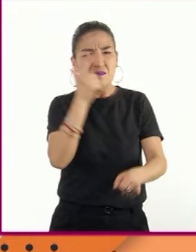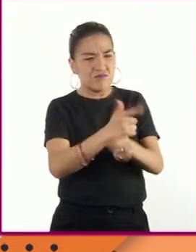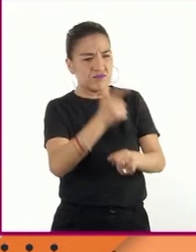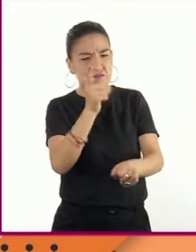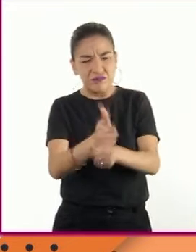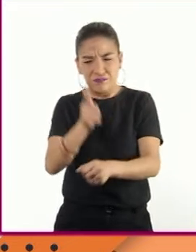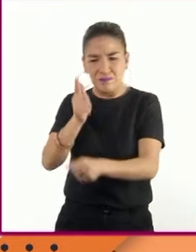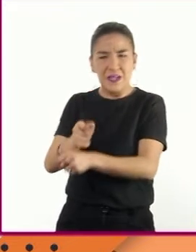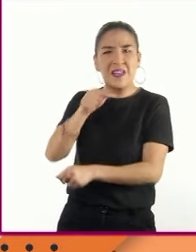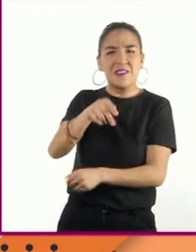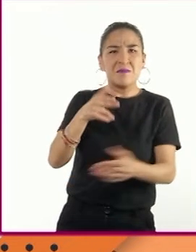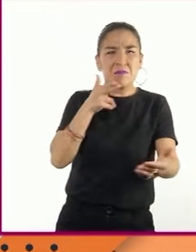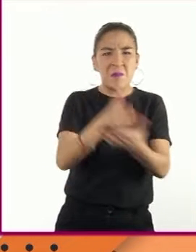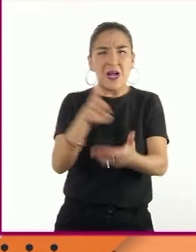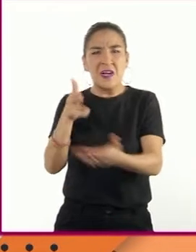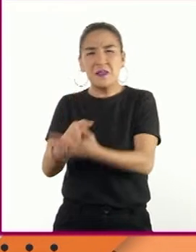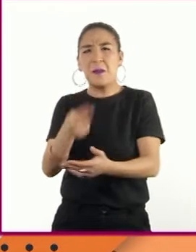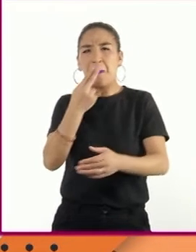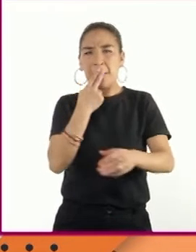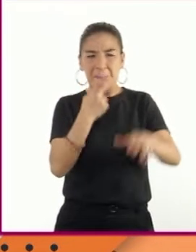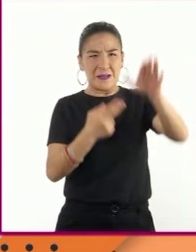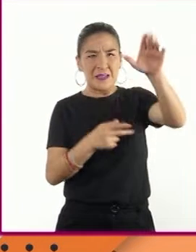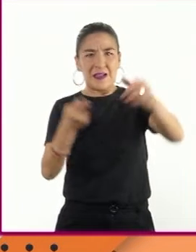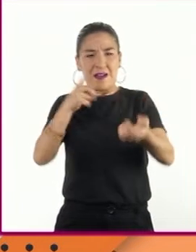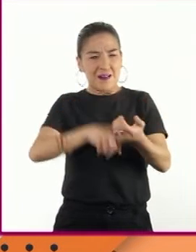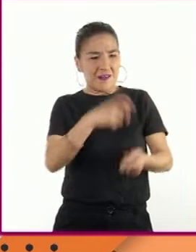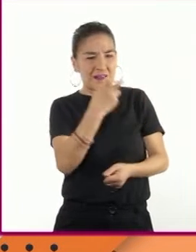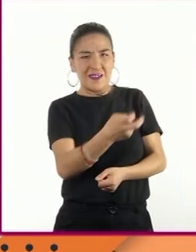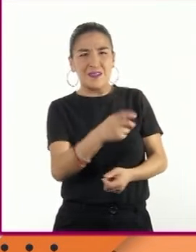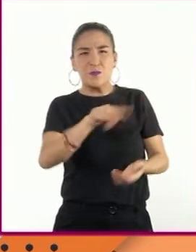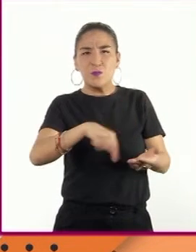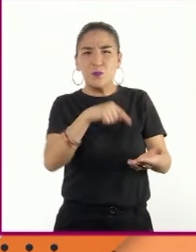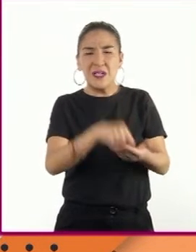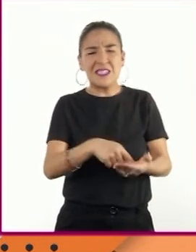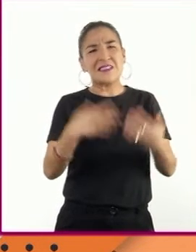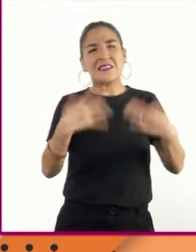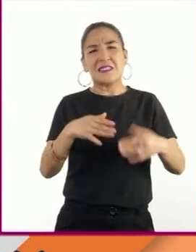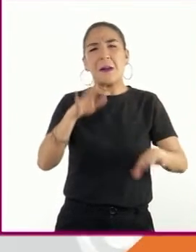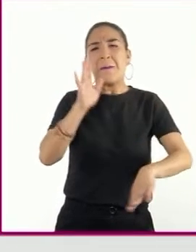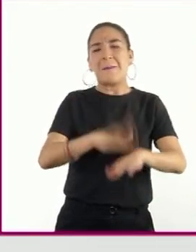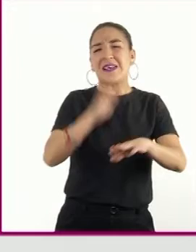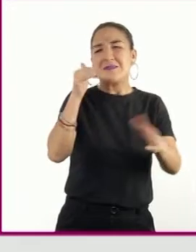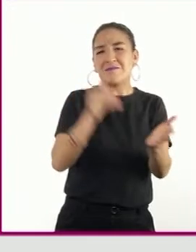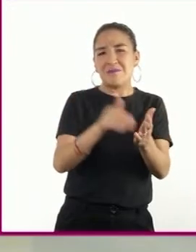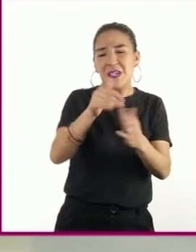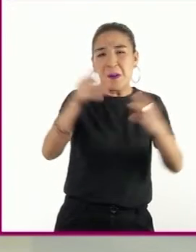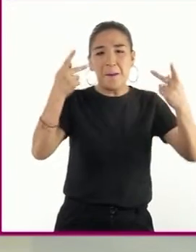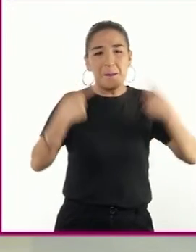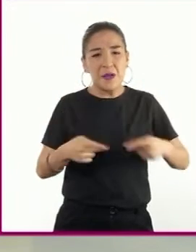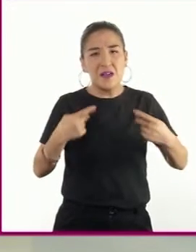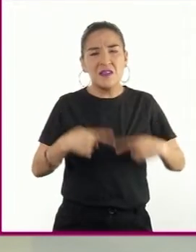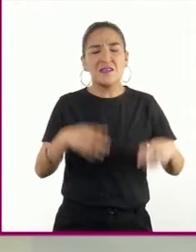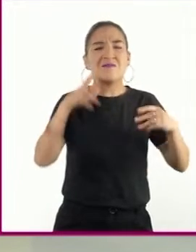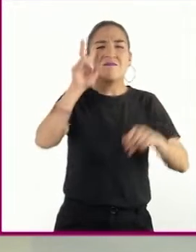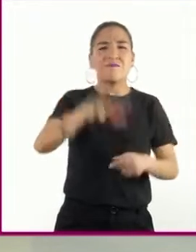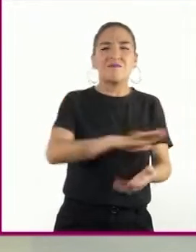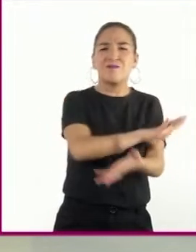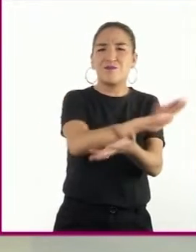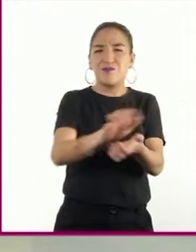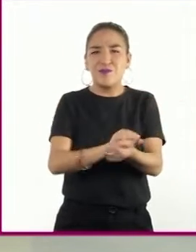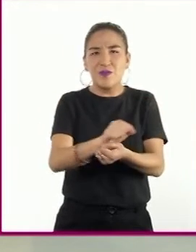nazis cometidos en los campos de concentración. Millones de seres humanos fueron exterminados,